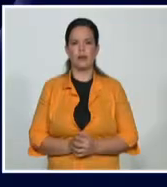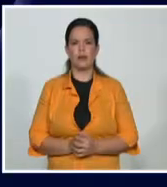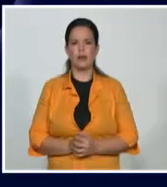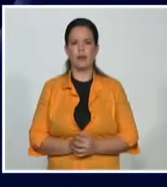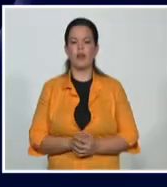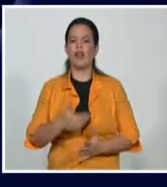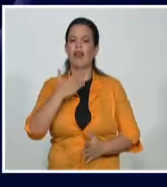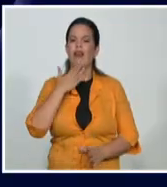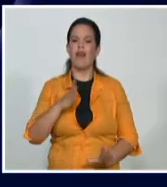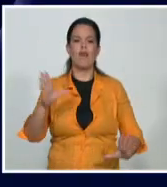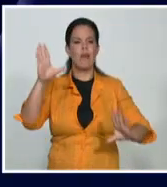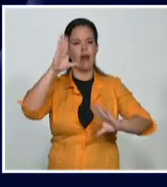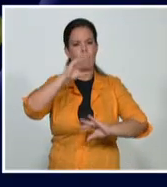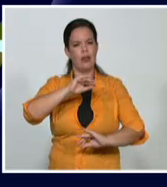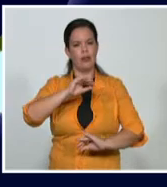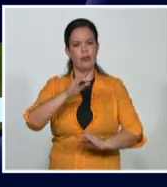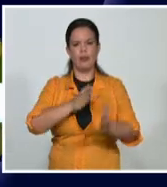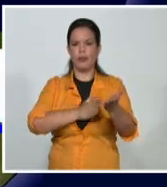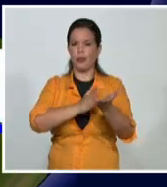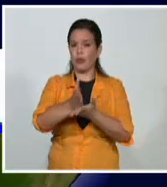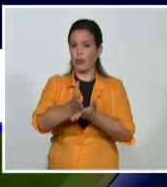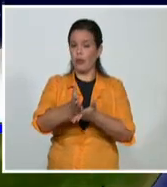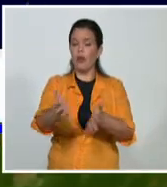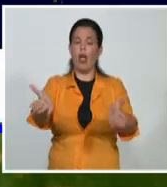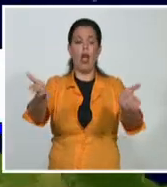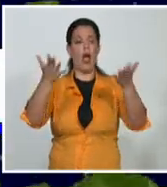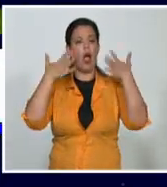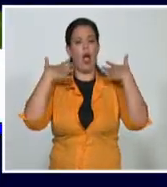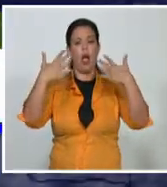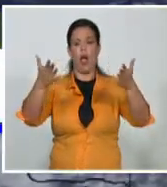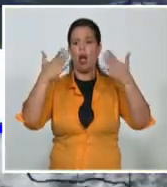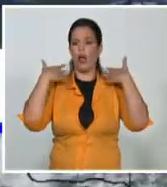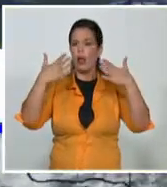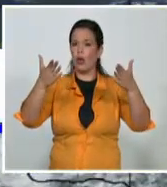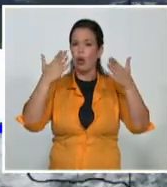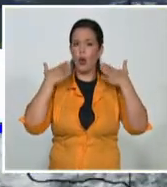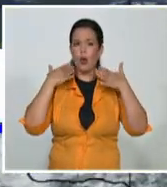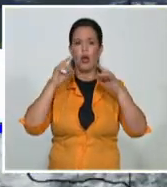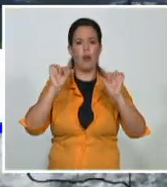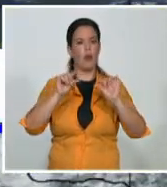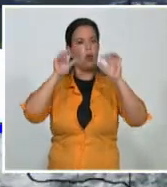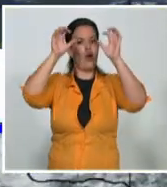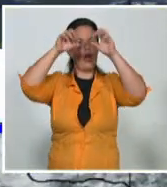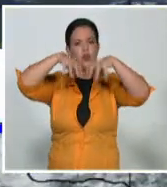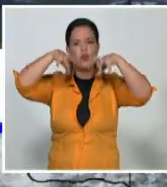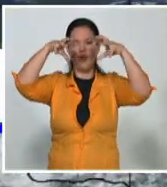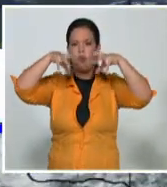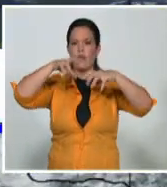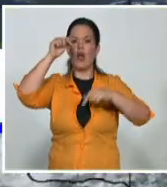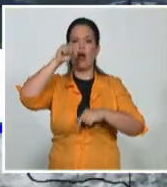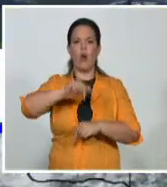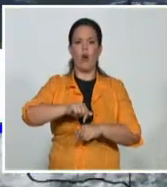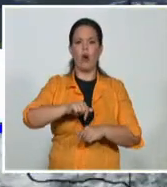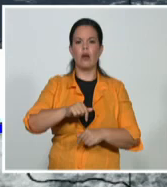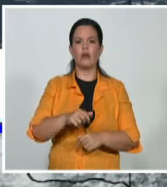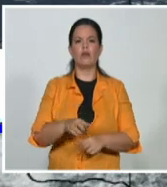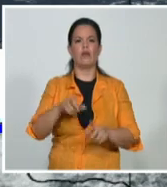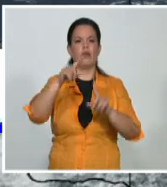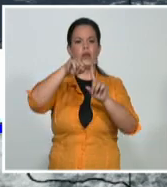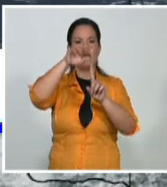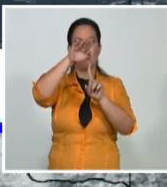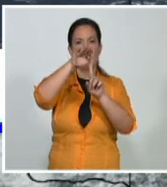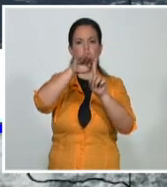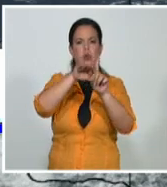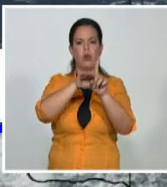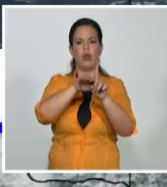Buenas noches, continuamos con mucho calor y escasas lluvias y hoy tuvimos una temperatura de 33.9 grados